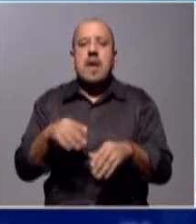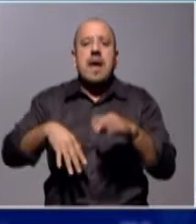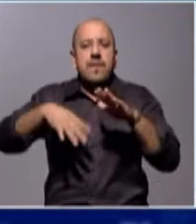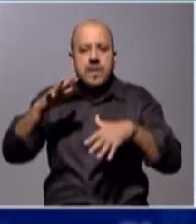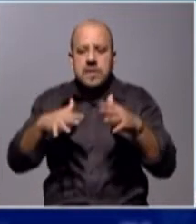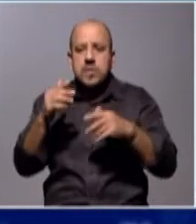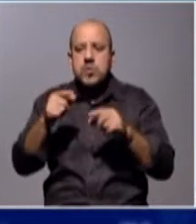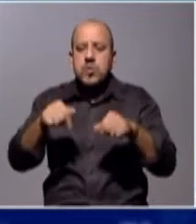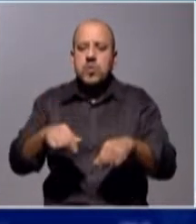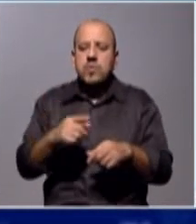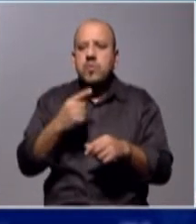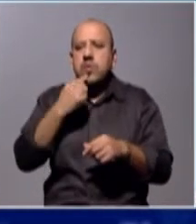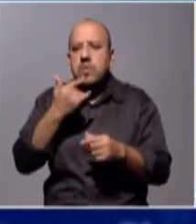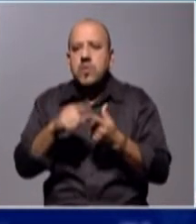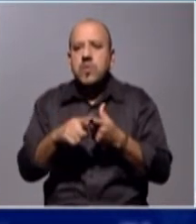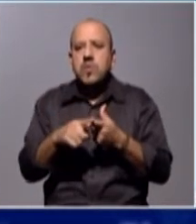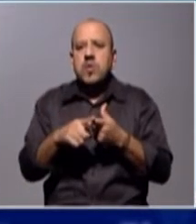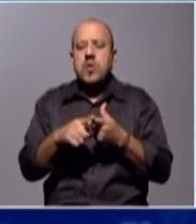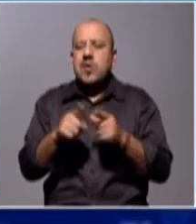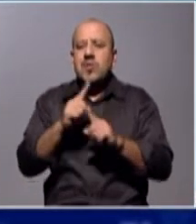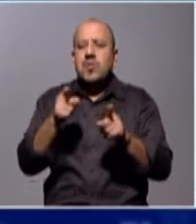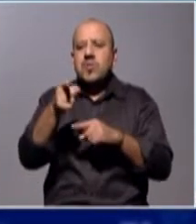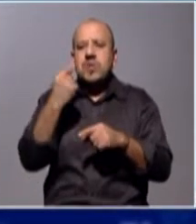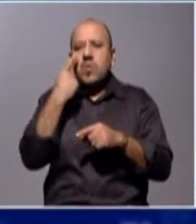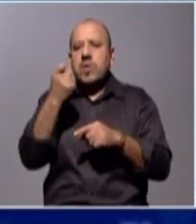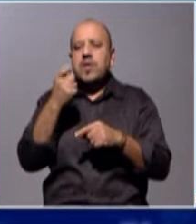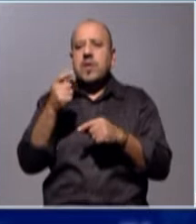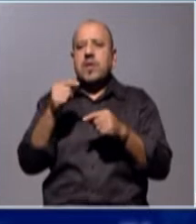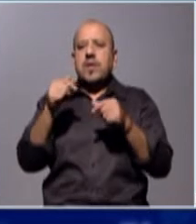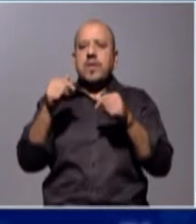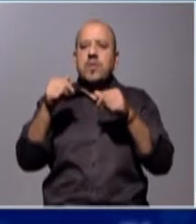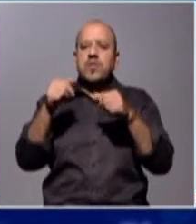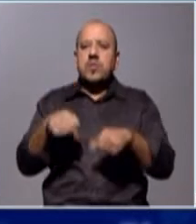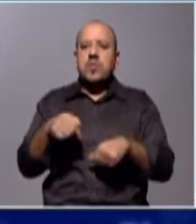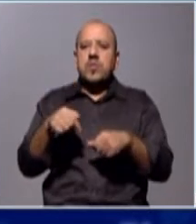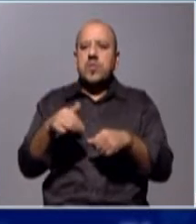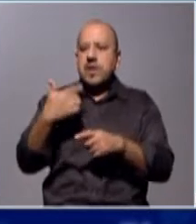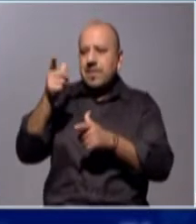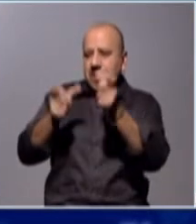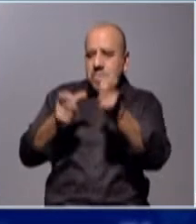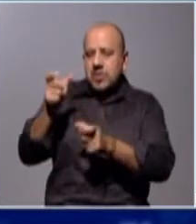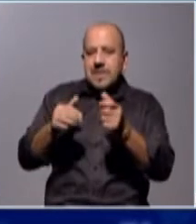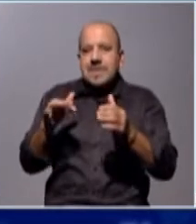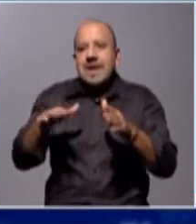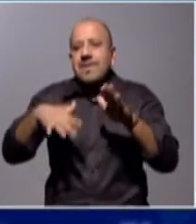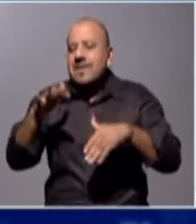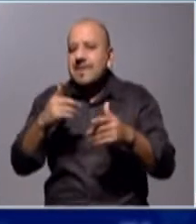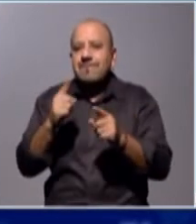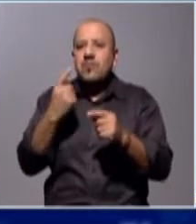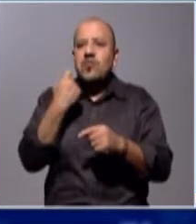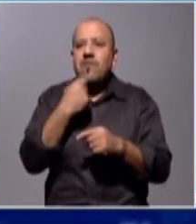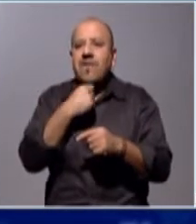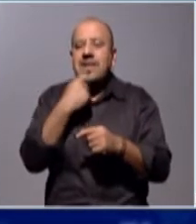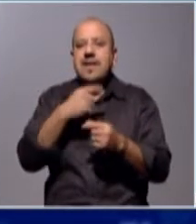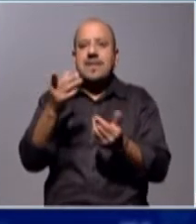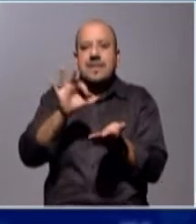veces colapsamos, que tal vez no se note por la buena tolerancia del poblador rural. Pero la pandemia